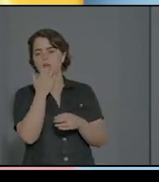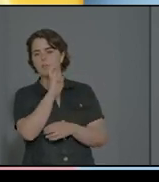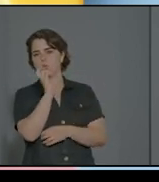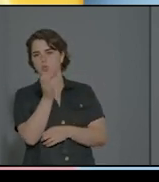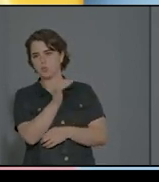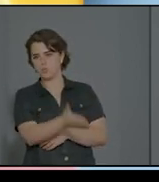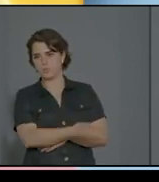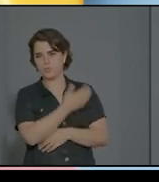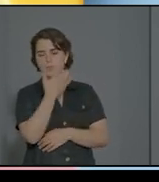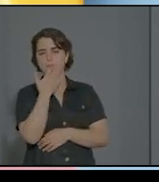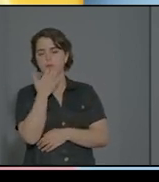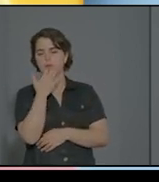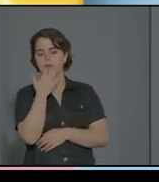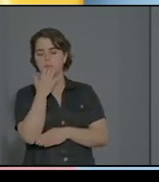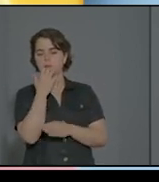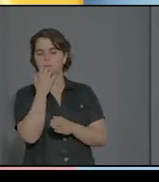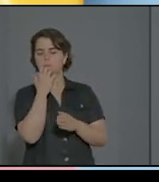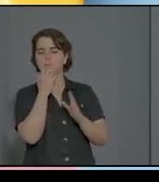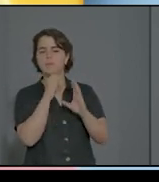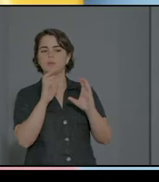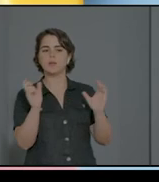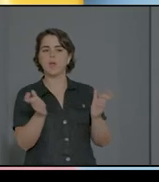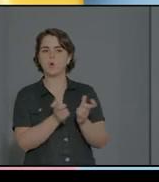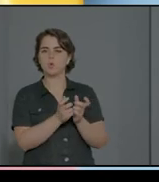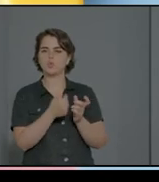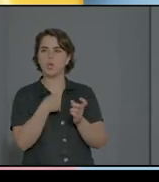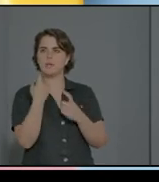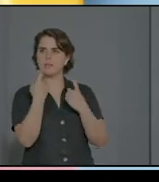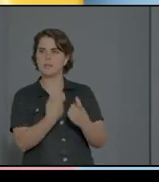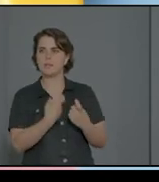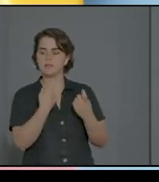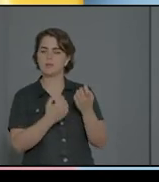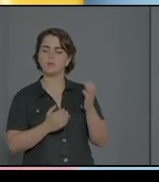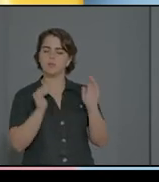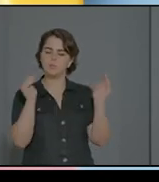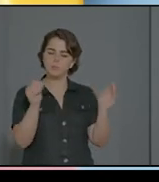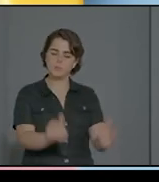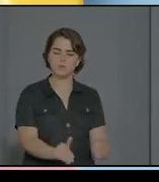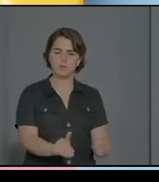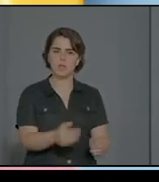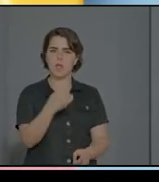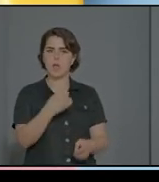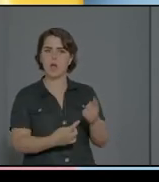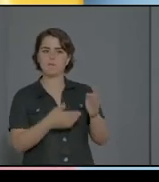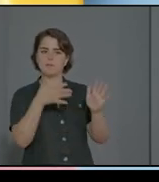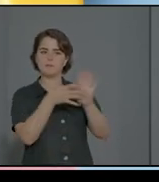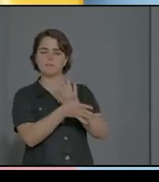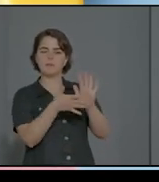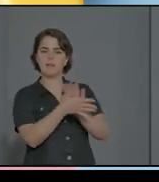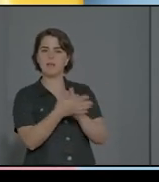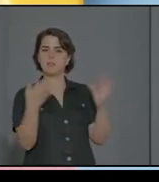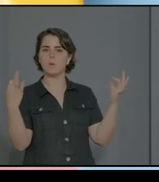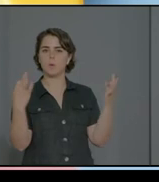intento intervenir a veces explicando, explicando el hijo